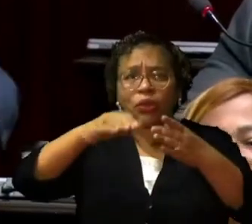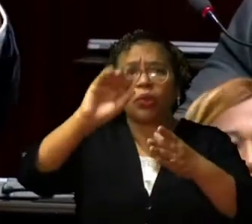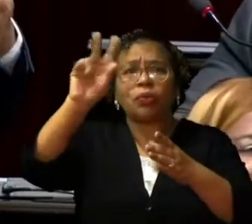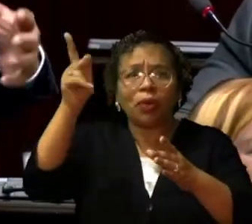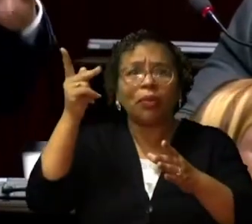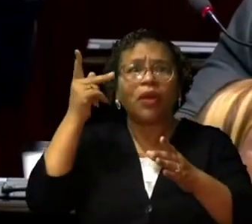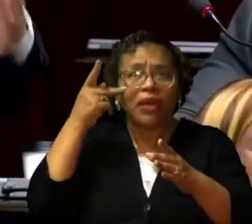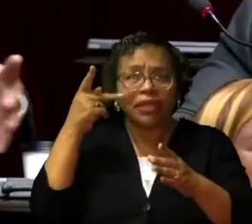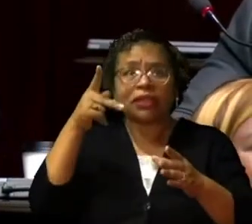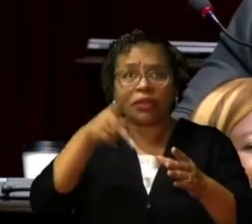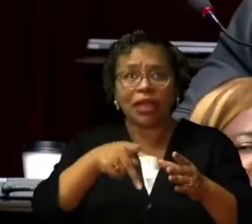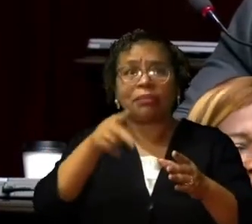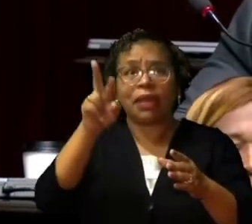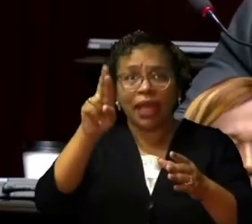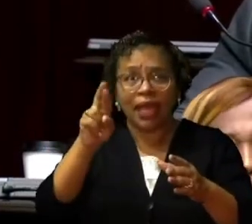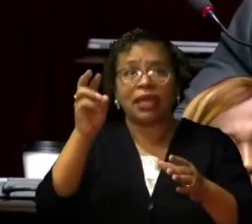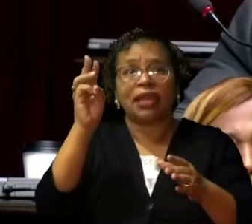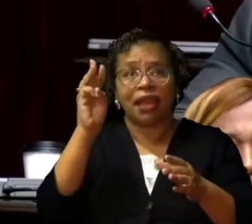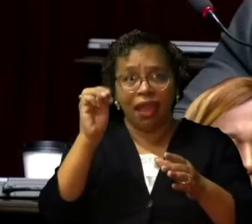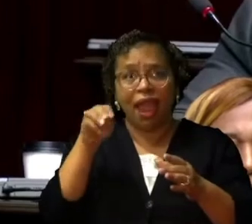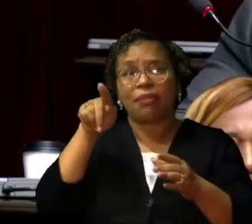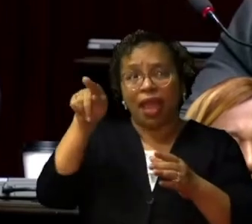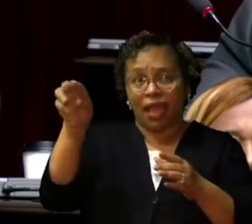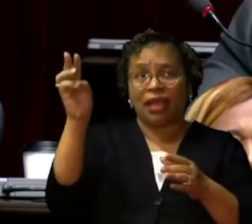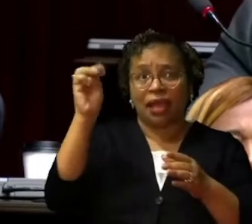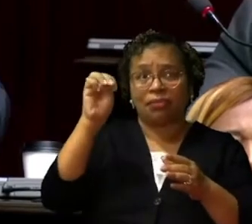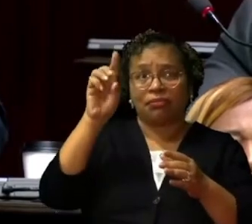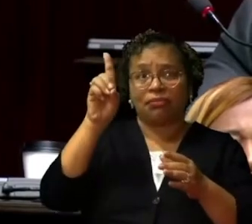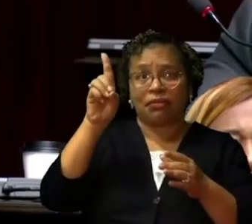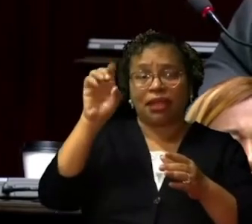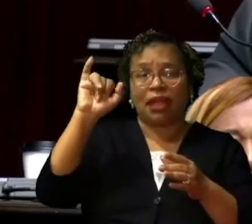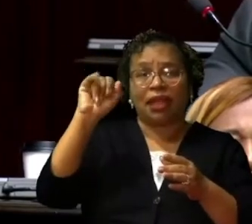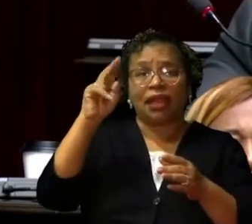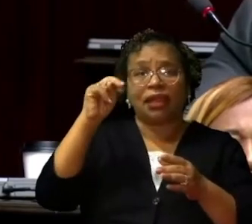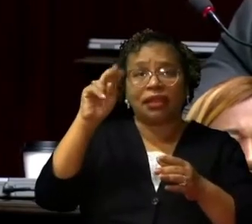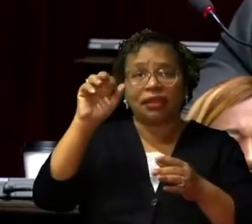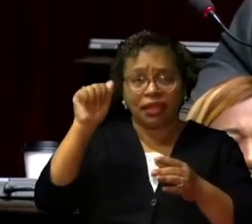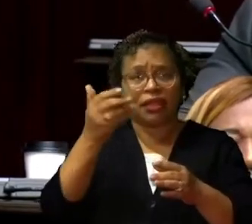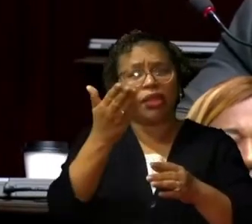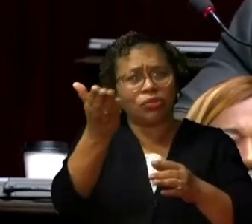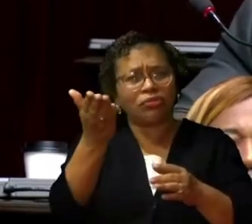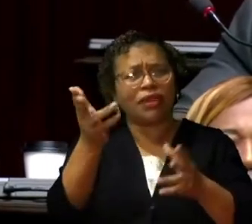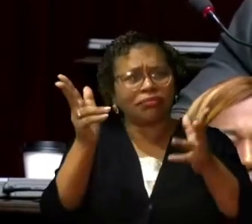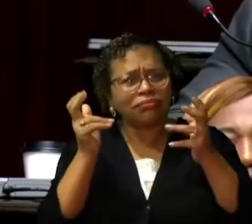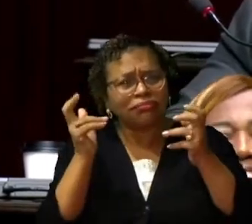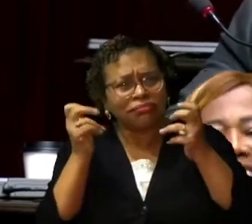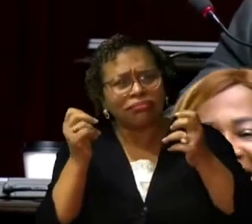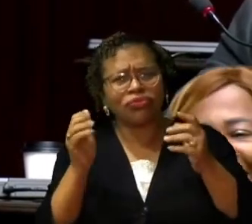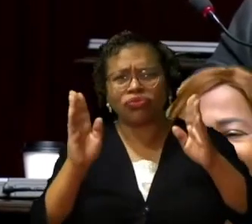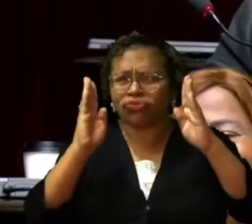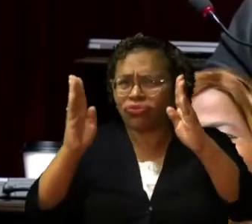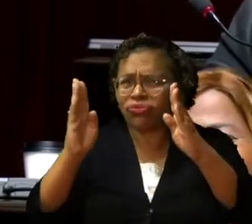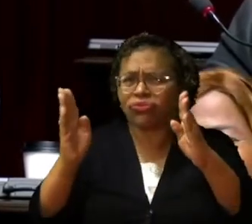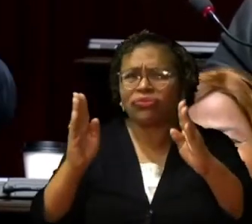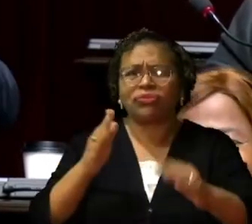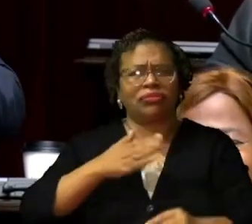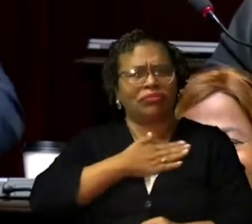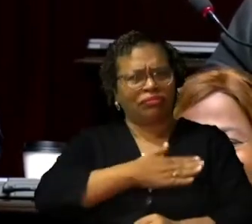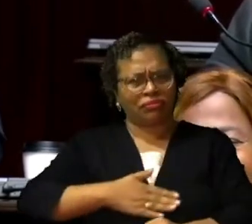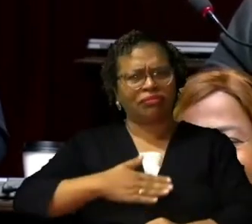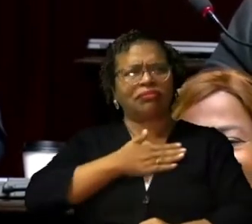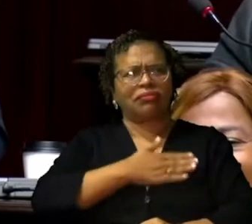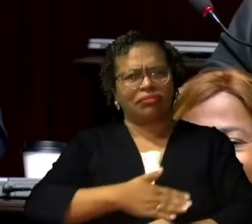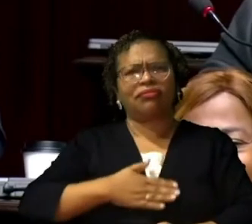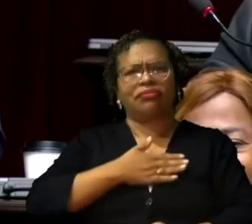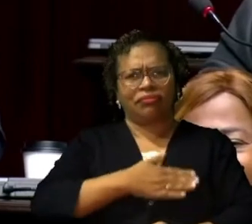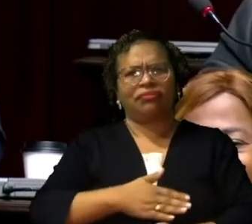que ha obtenido el apoyo de esa circuncrición, y usted, Presidente, también ha tenido el apoyo. Ya no más culpa